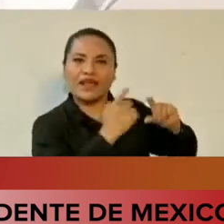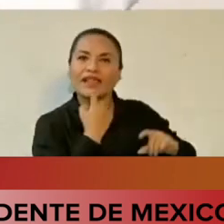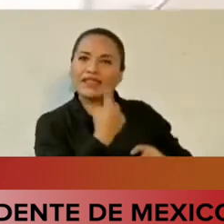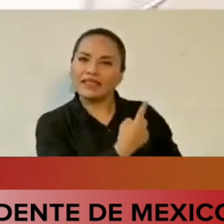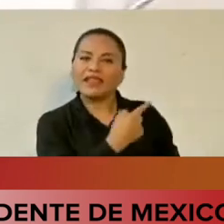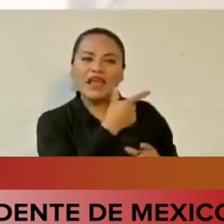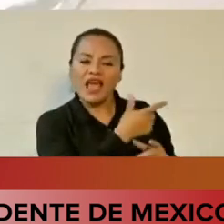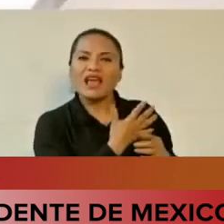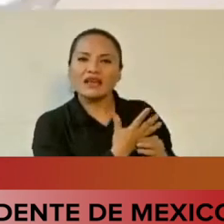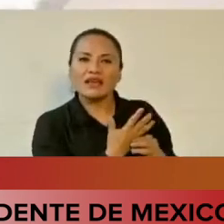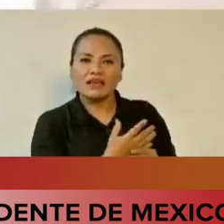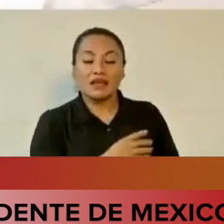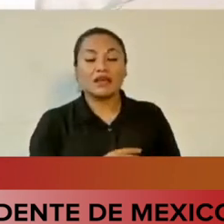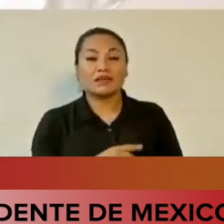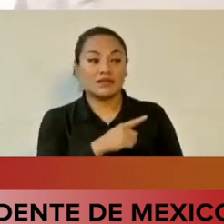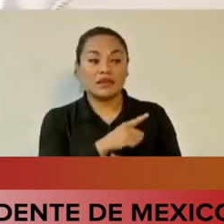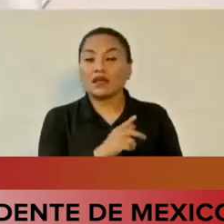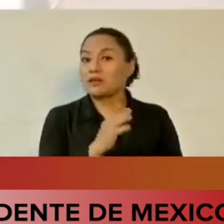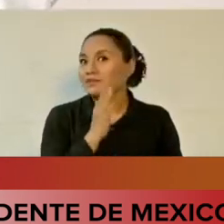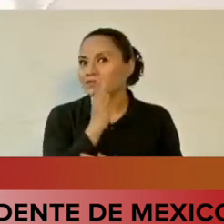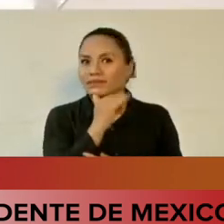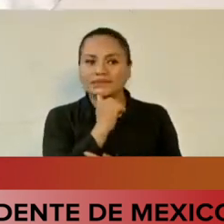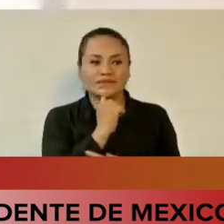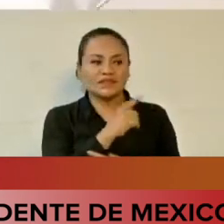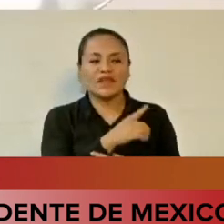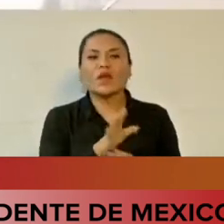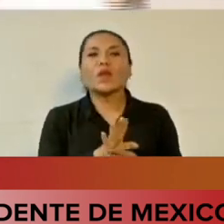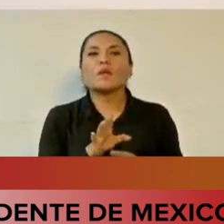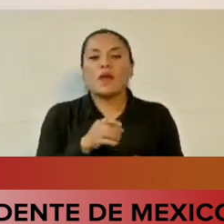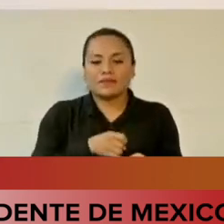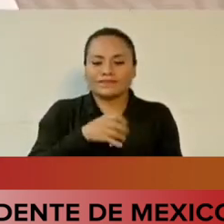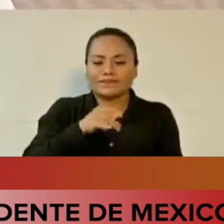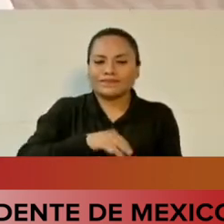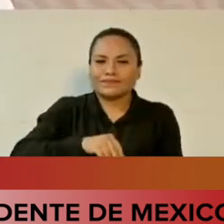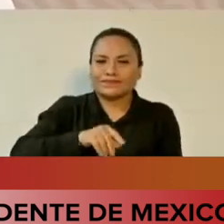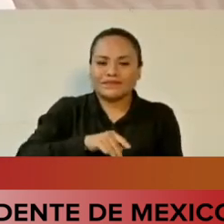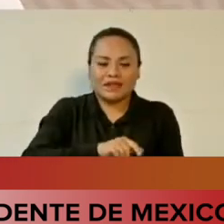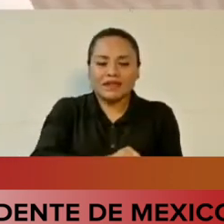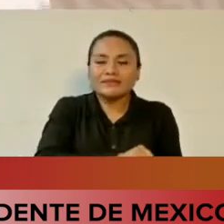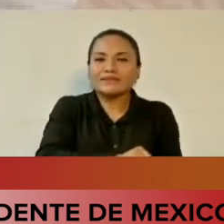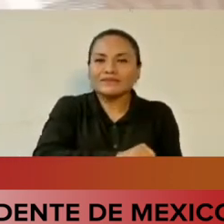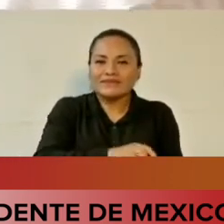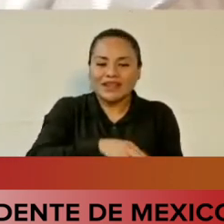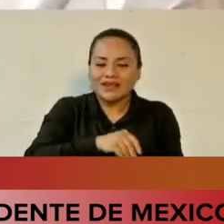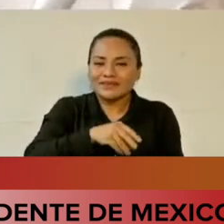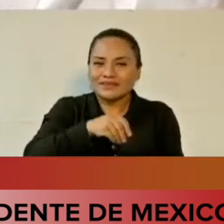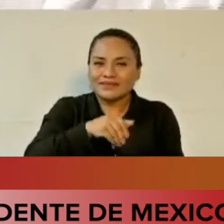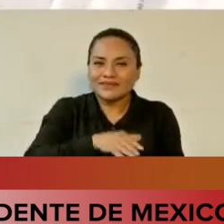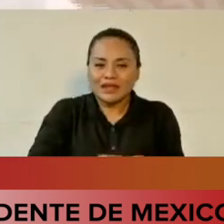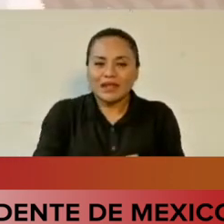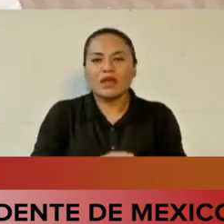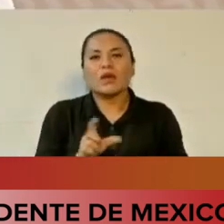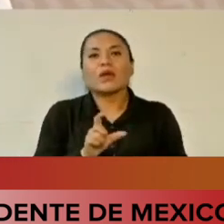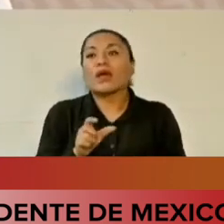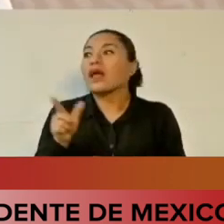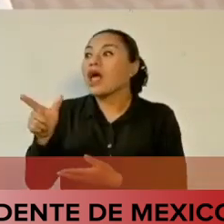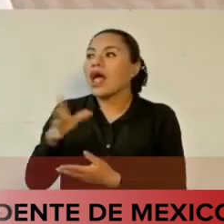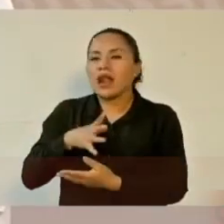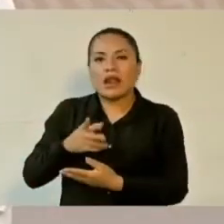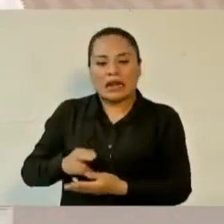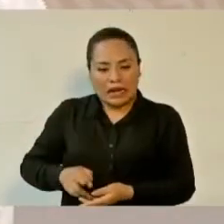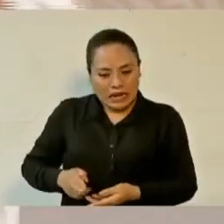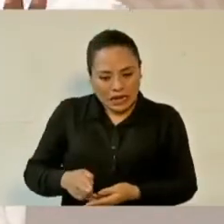no se puede utilizar detergente cuando pasa un río,